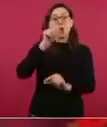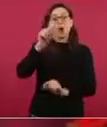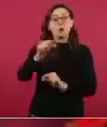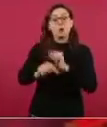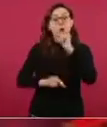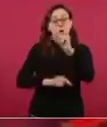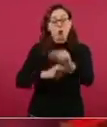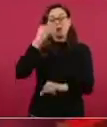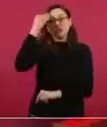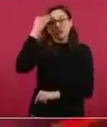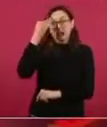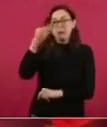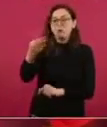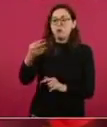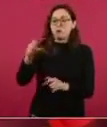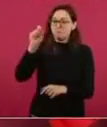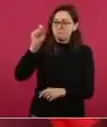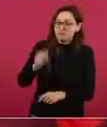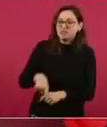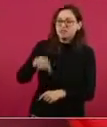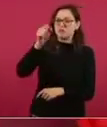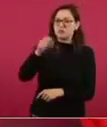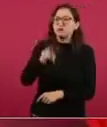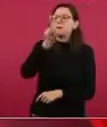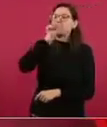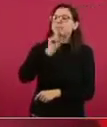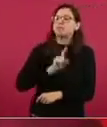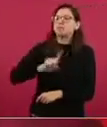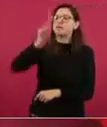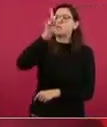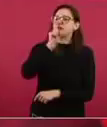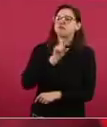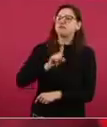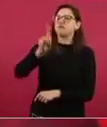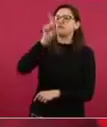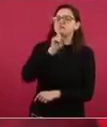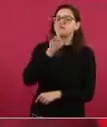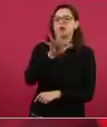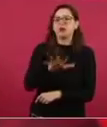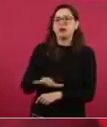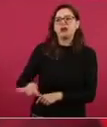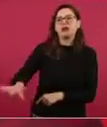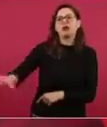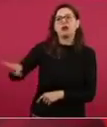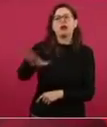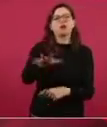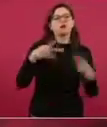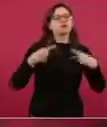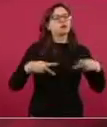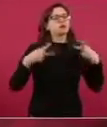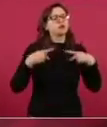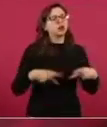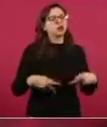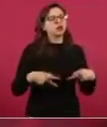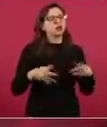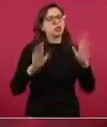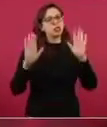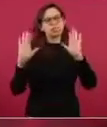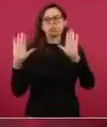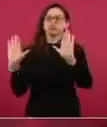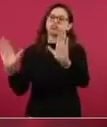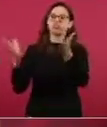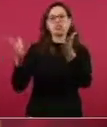Bueno, esa es la esencia de la estrategia del publicista